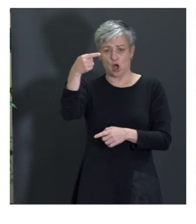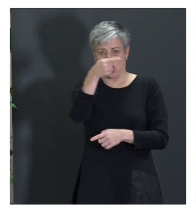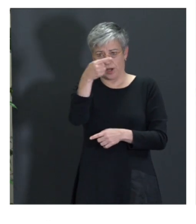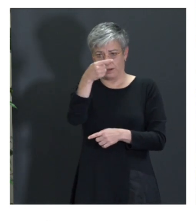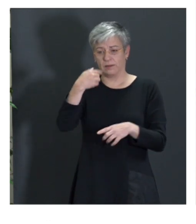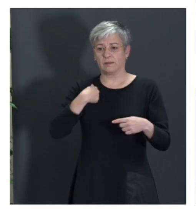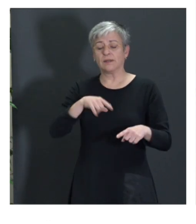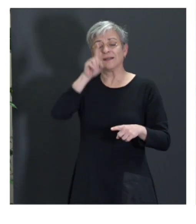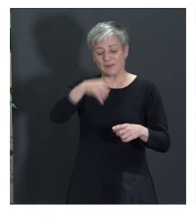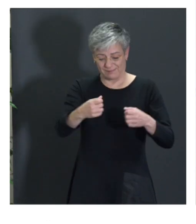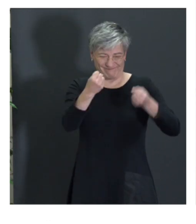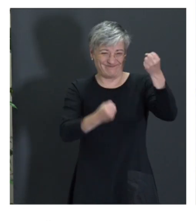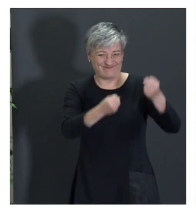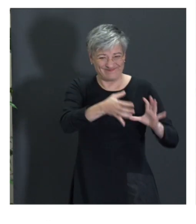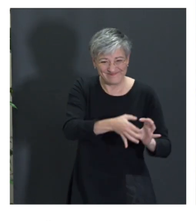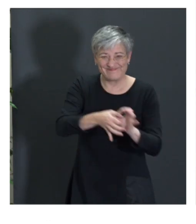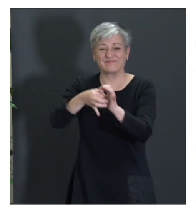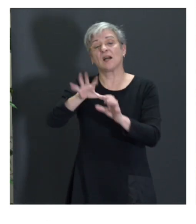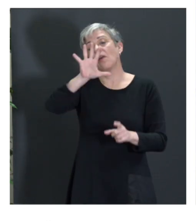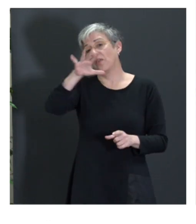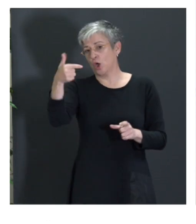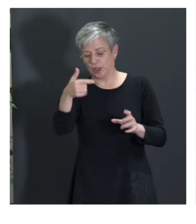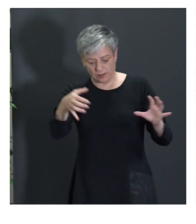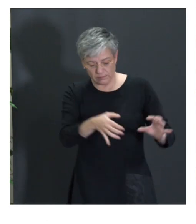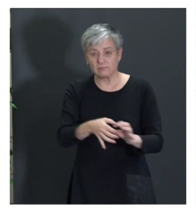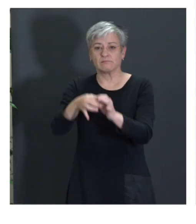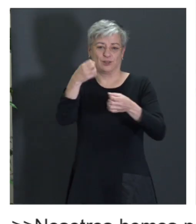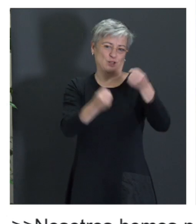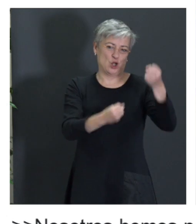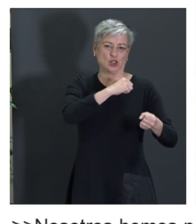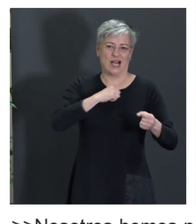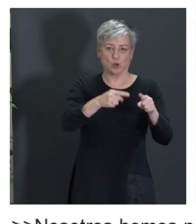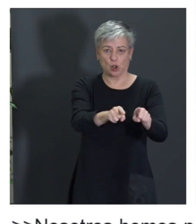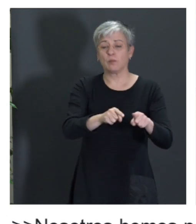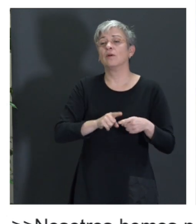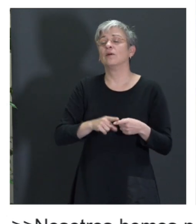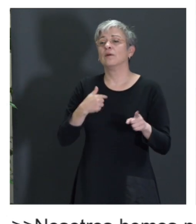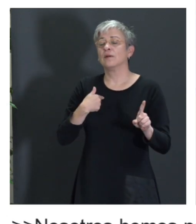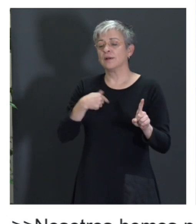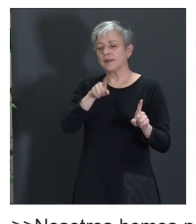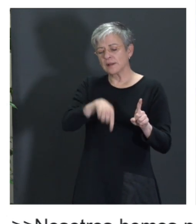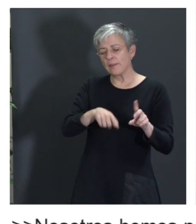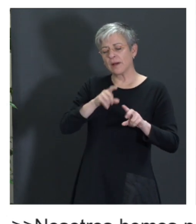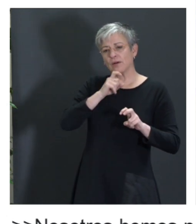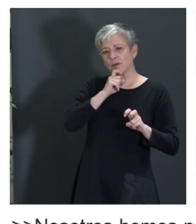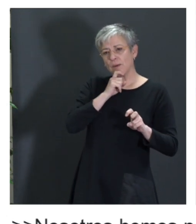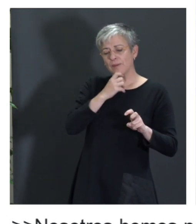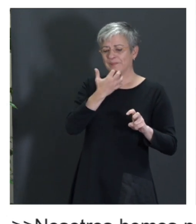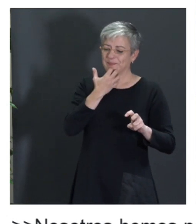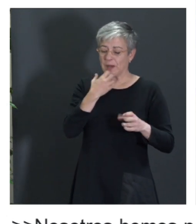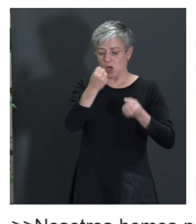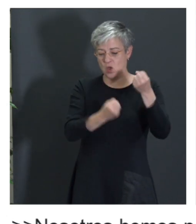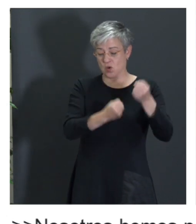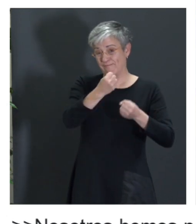movilidad autónoma conectada, que era, bueno, y tratar de identificar el caso de uso concreto de qué ocurre cuando un vehículo